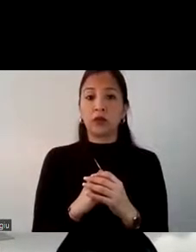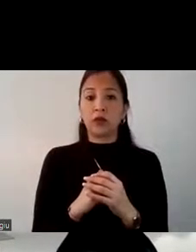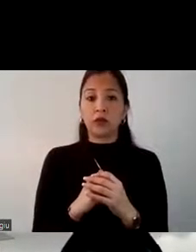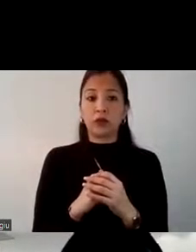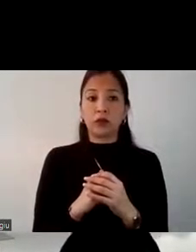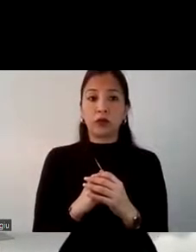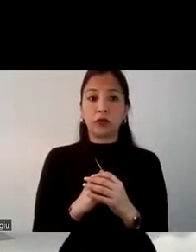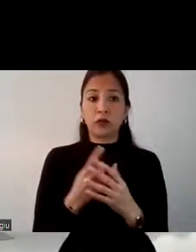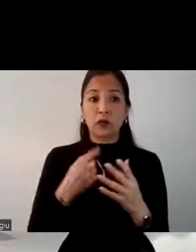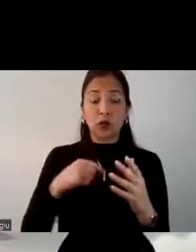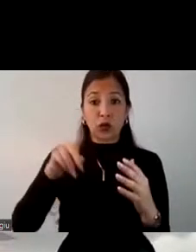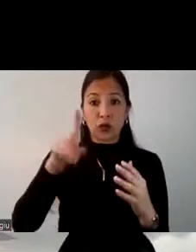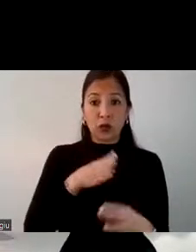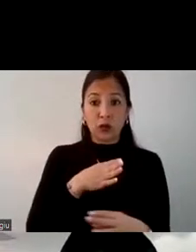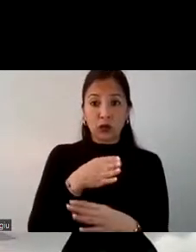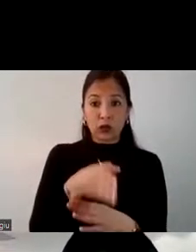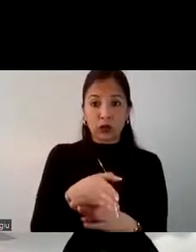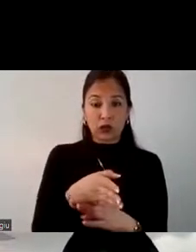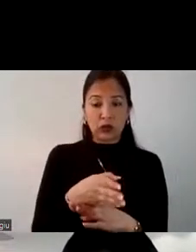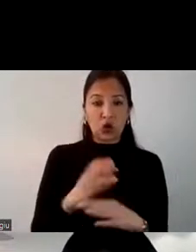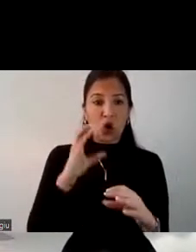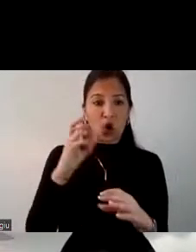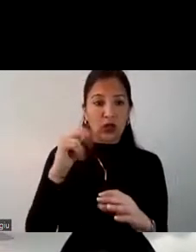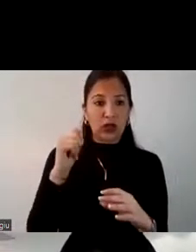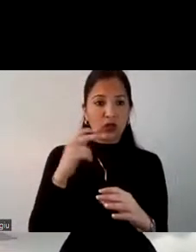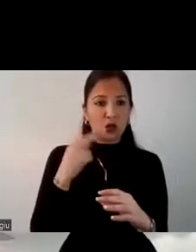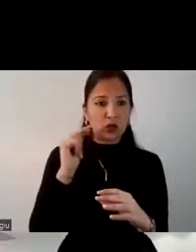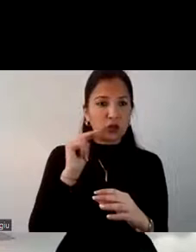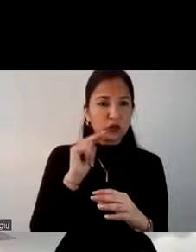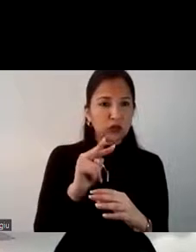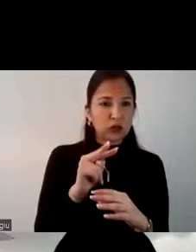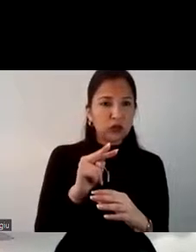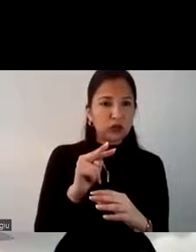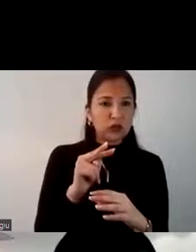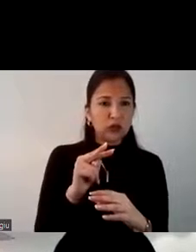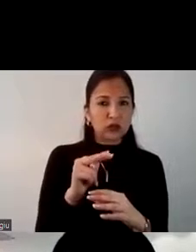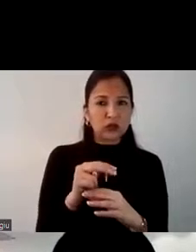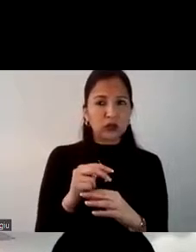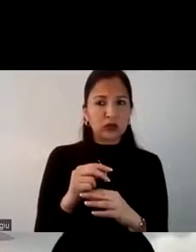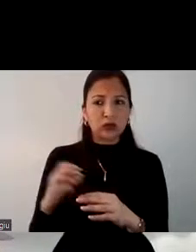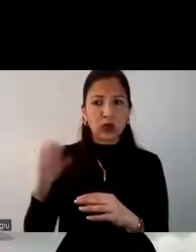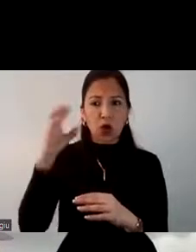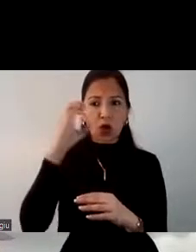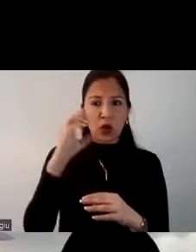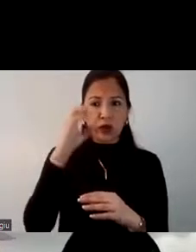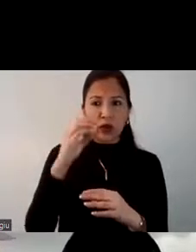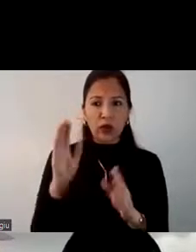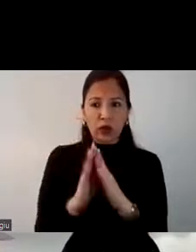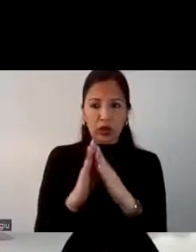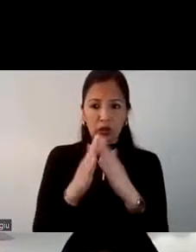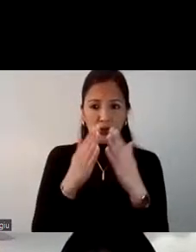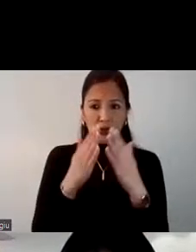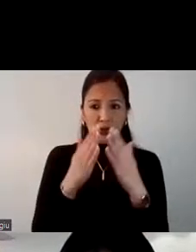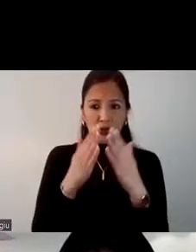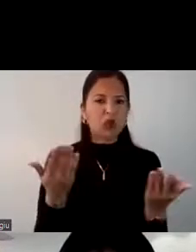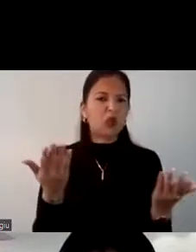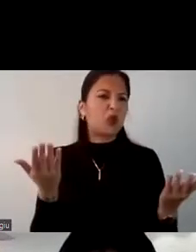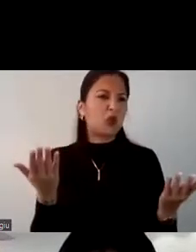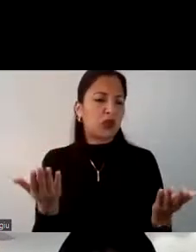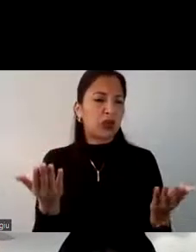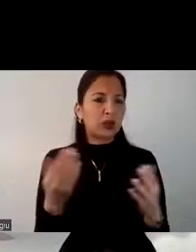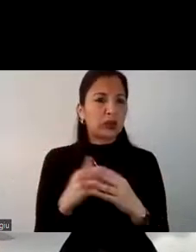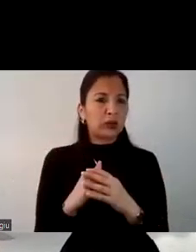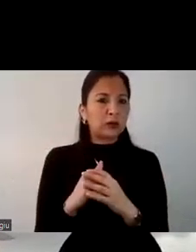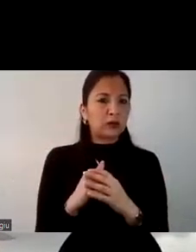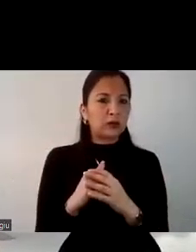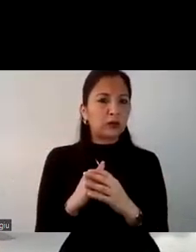Una vez que pasamos el contexto económico, podemos ir ya netamente a sumergirnos en el estudio que se realizó. Y para ello